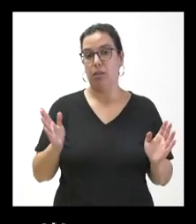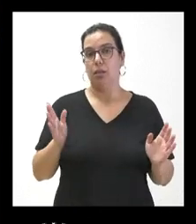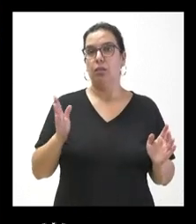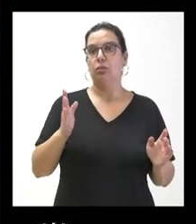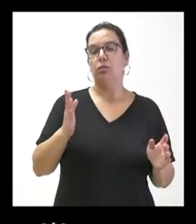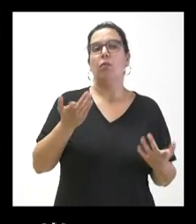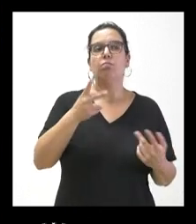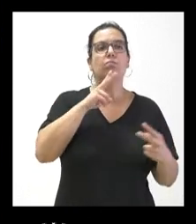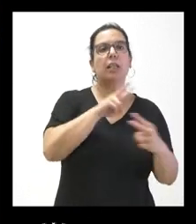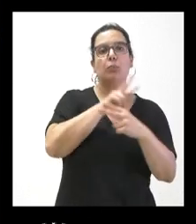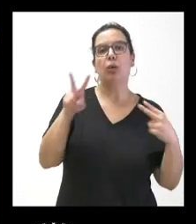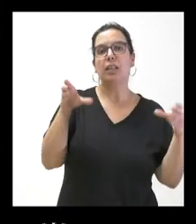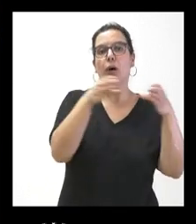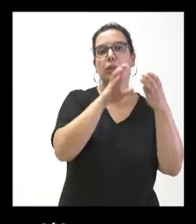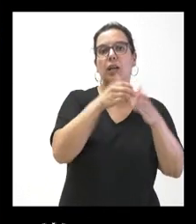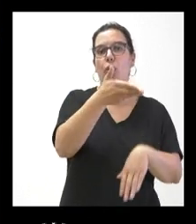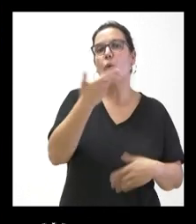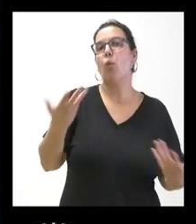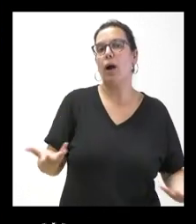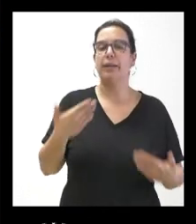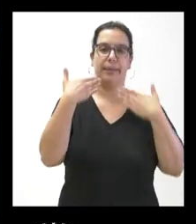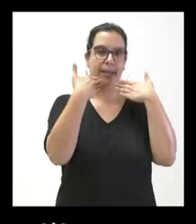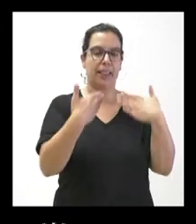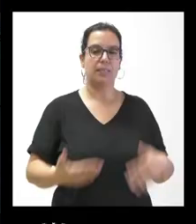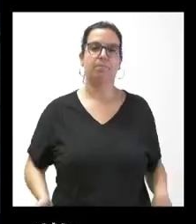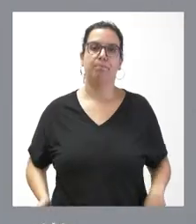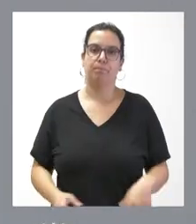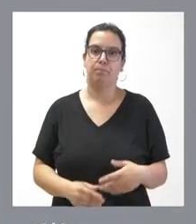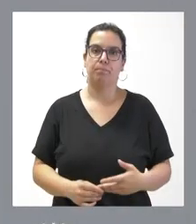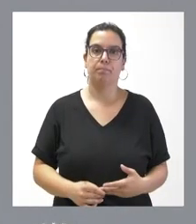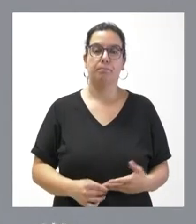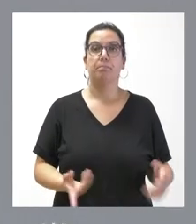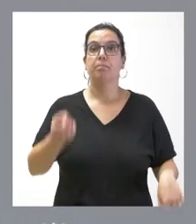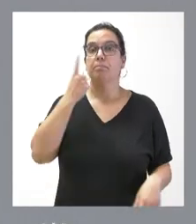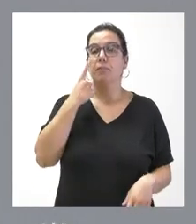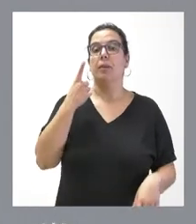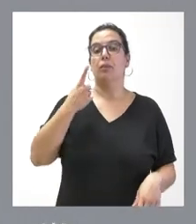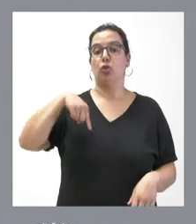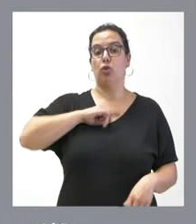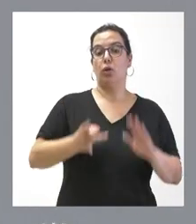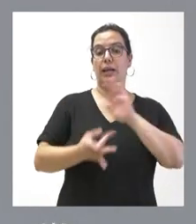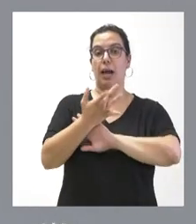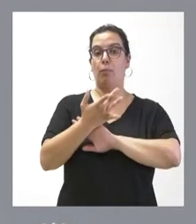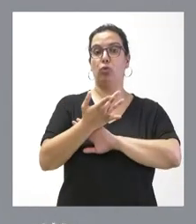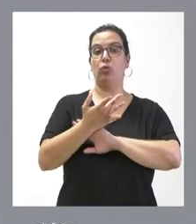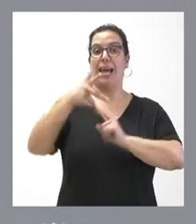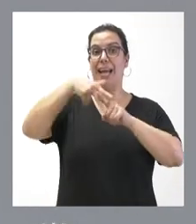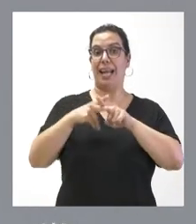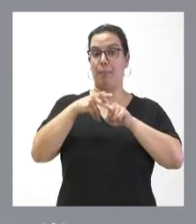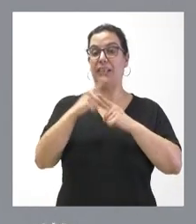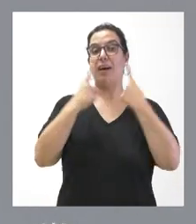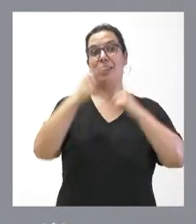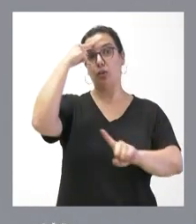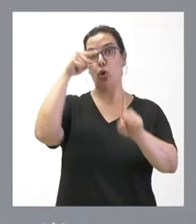les responde desde la Junta a estas personas. Muchas gracias. Pues mire, que nosotros pongamos en marcha un dispositivo tiene como objetivo básico a veces